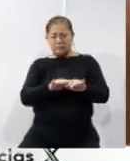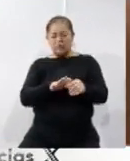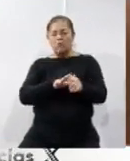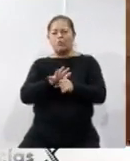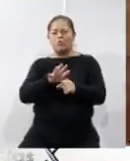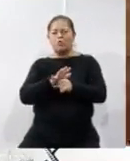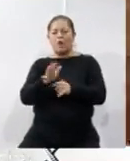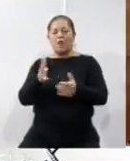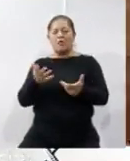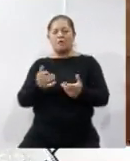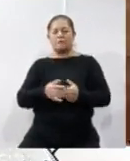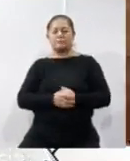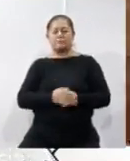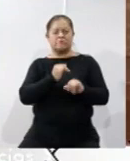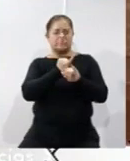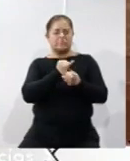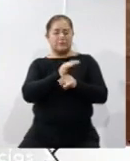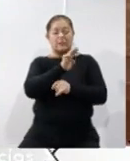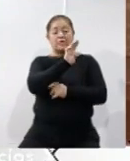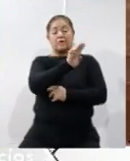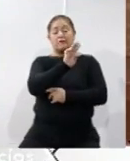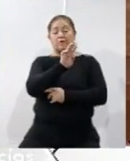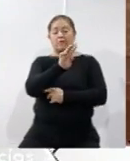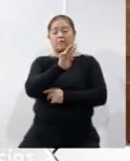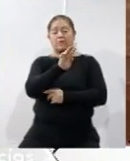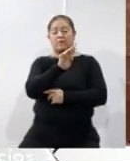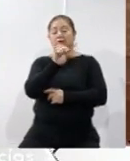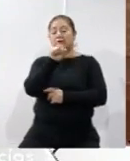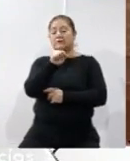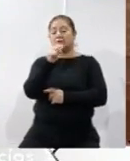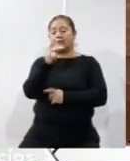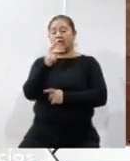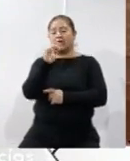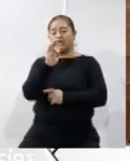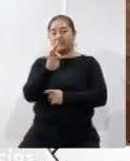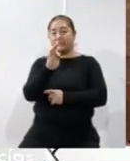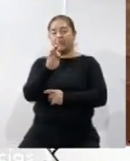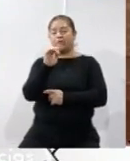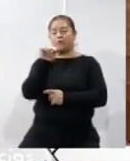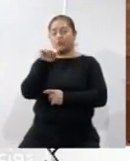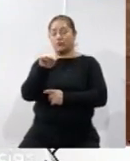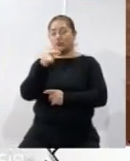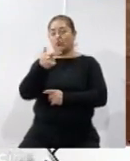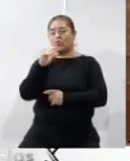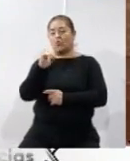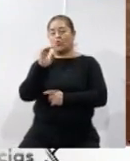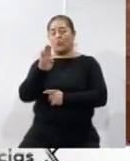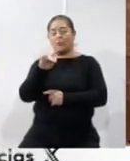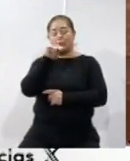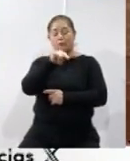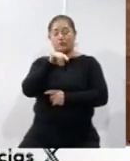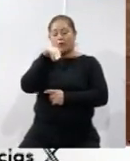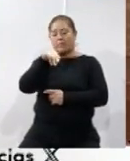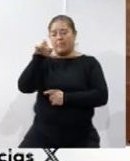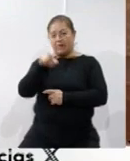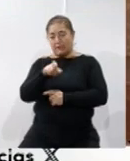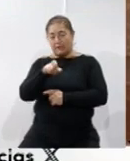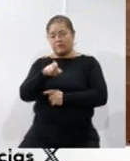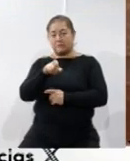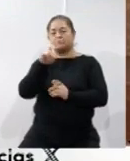página? Así es. Nosotros estamos en www.spf.gov.mx,